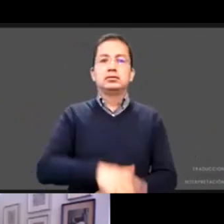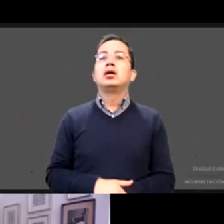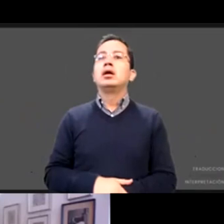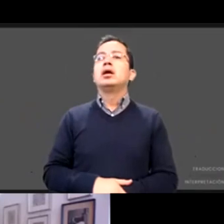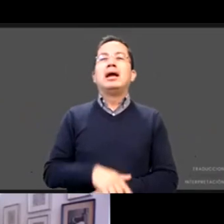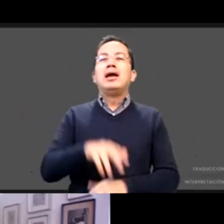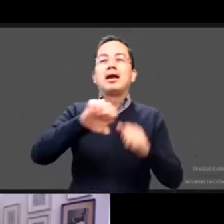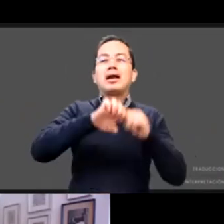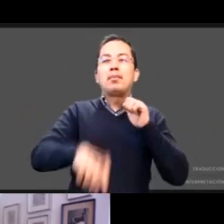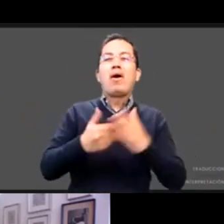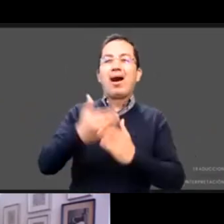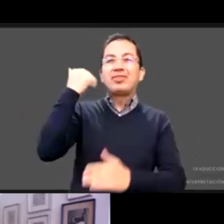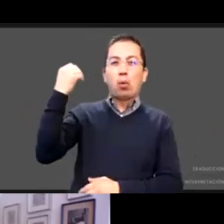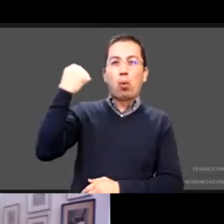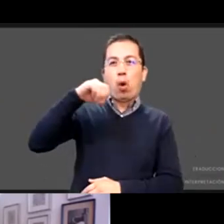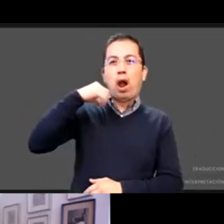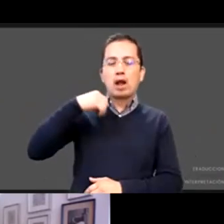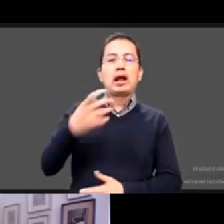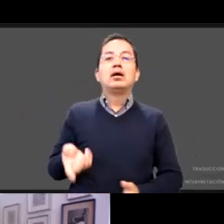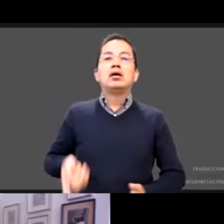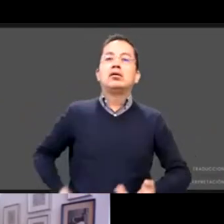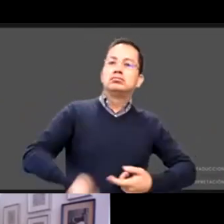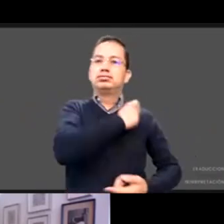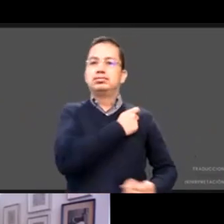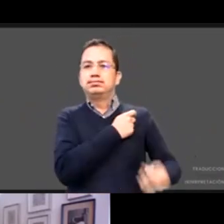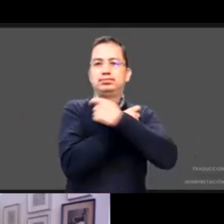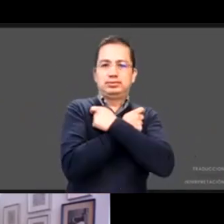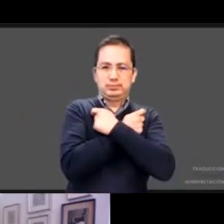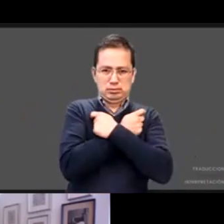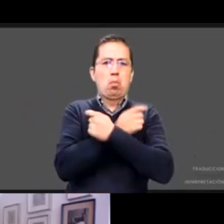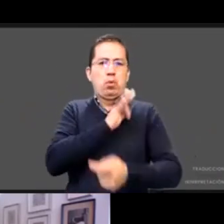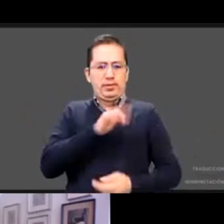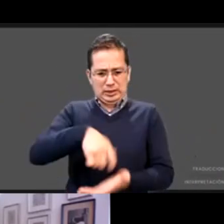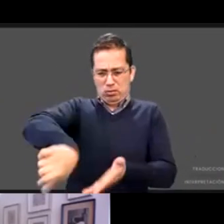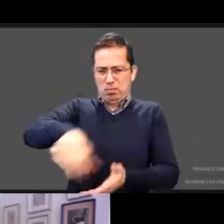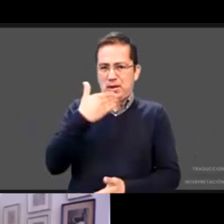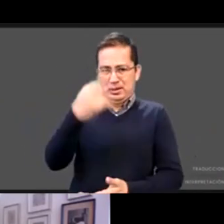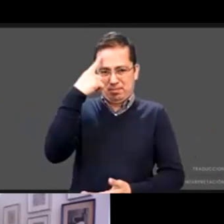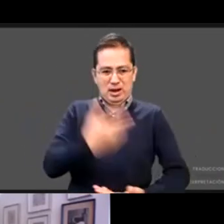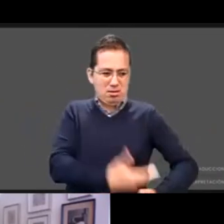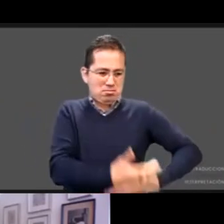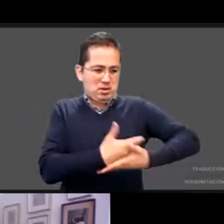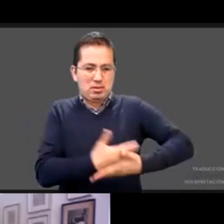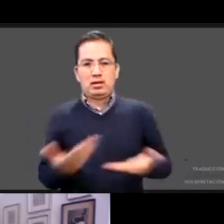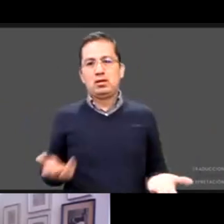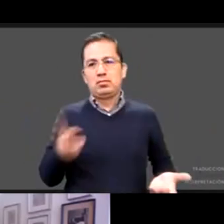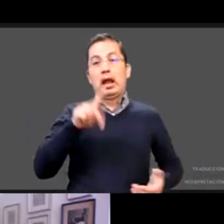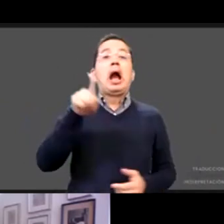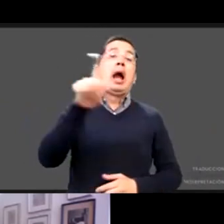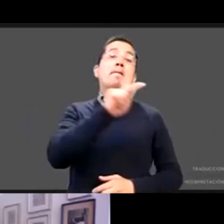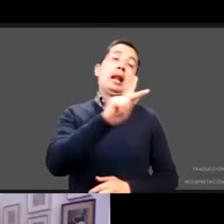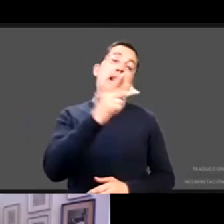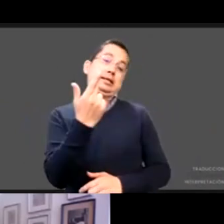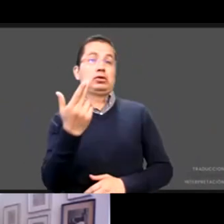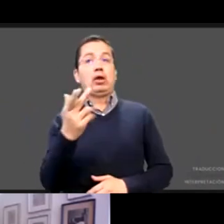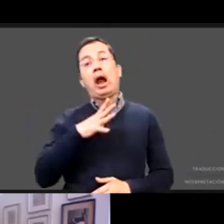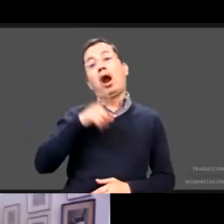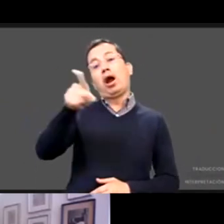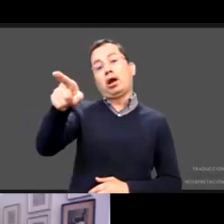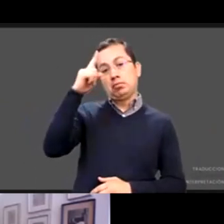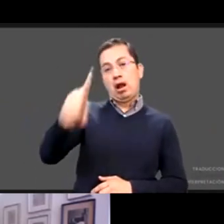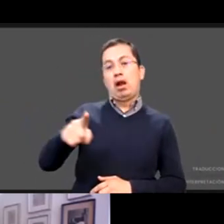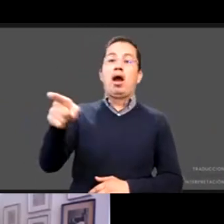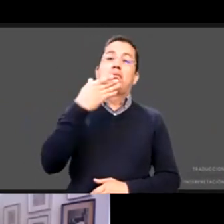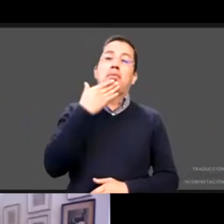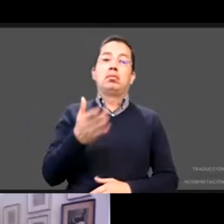de carga tu hijo en el reboso mírala a los ojos y ahora en Palacio de Hierro lo puedes conseguir mucho más caro se llama fular y entonces ahora está de moda el fular cuando el reboso es algo